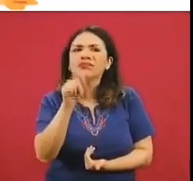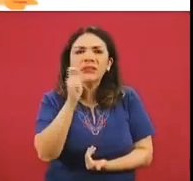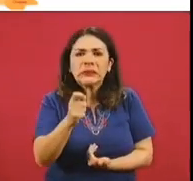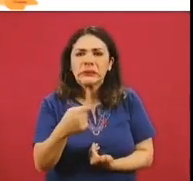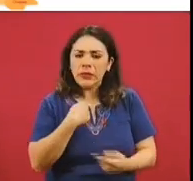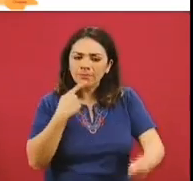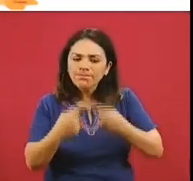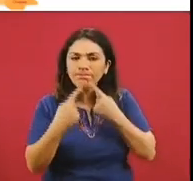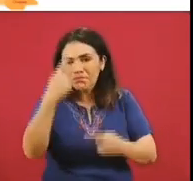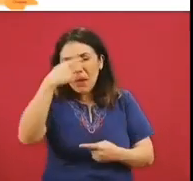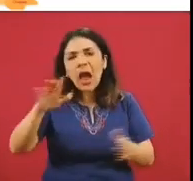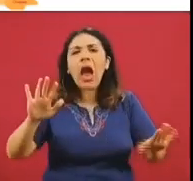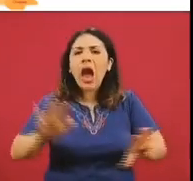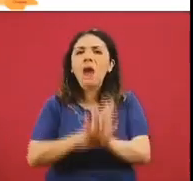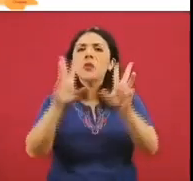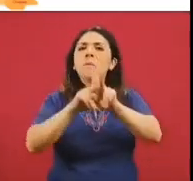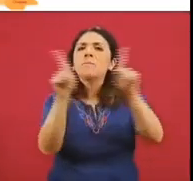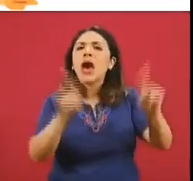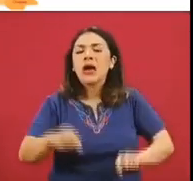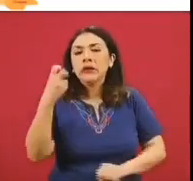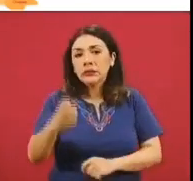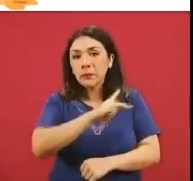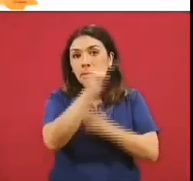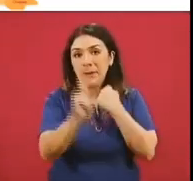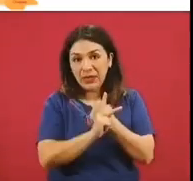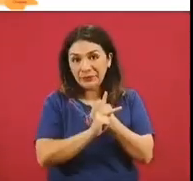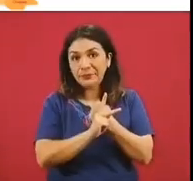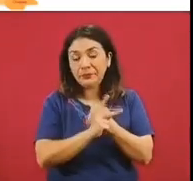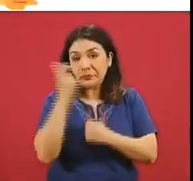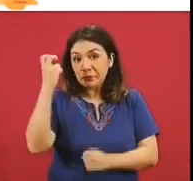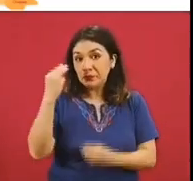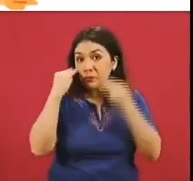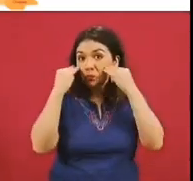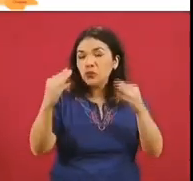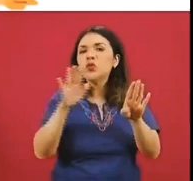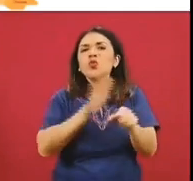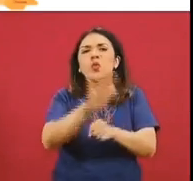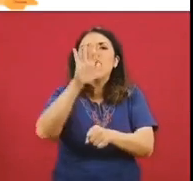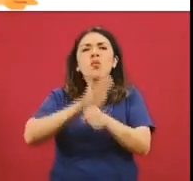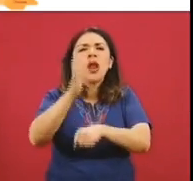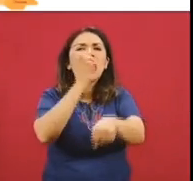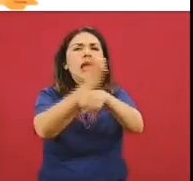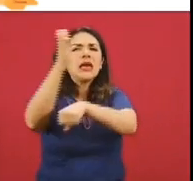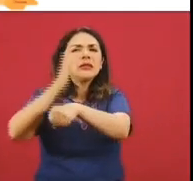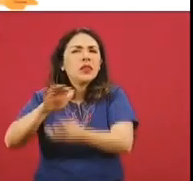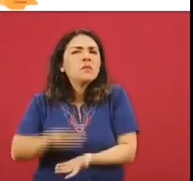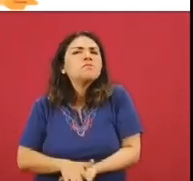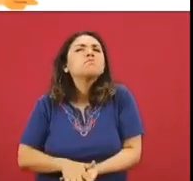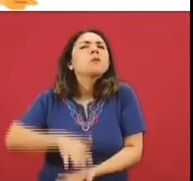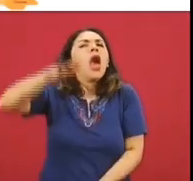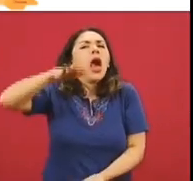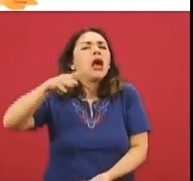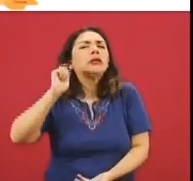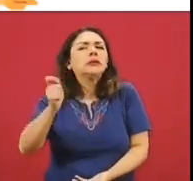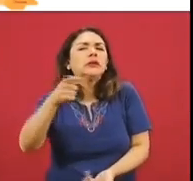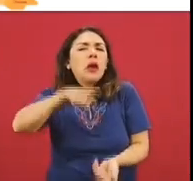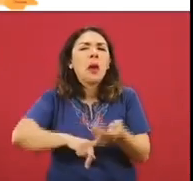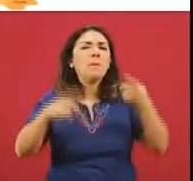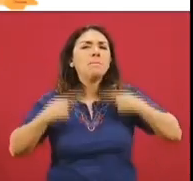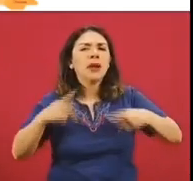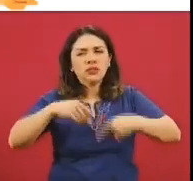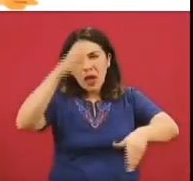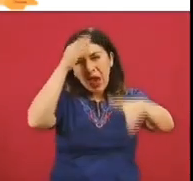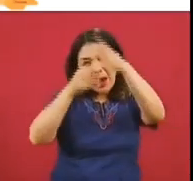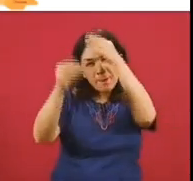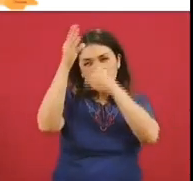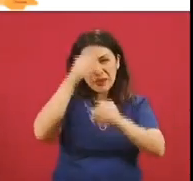estrategia de pacificación del país. Aquí mostramos las entidades federativas con mayor número de aprendices.